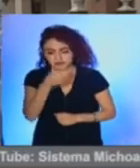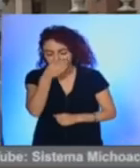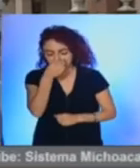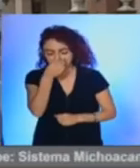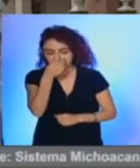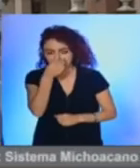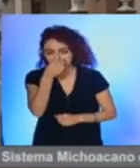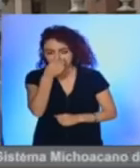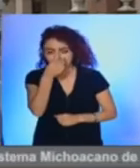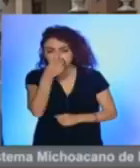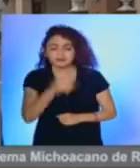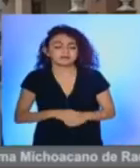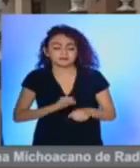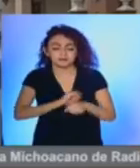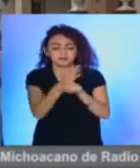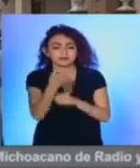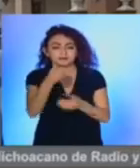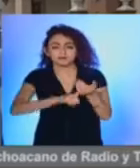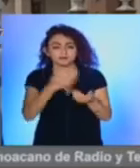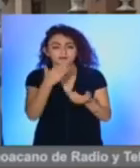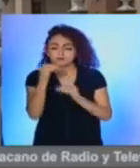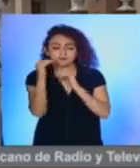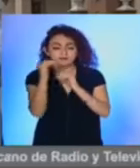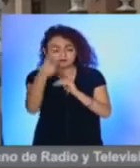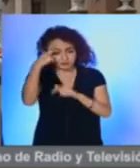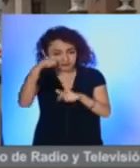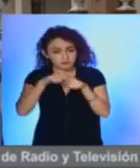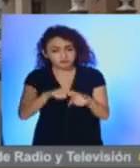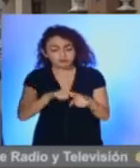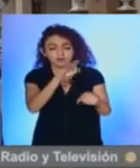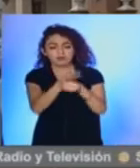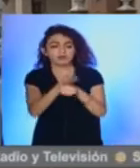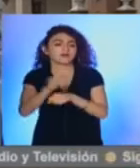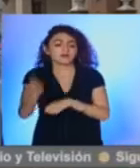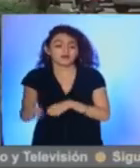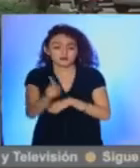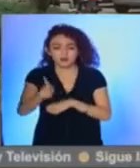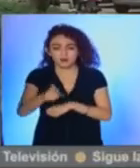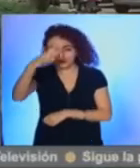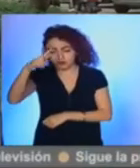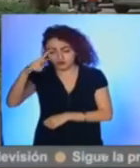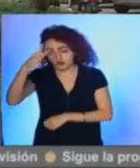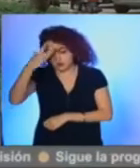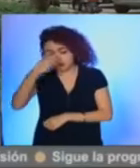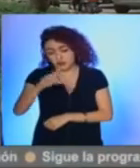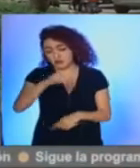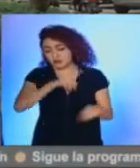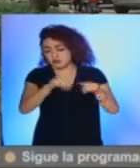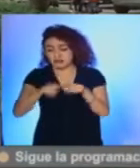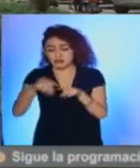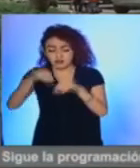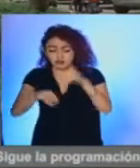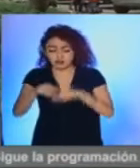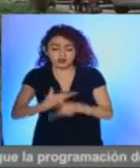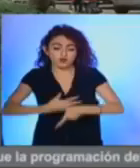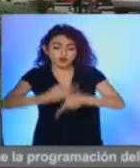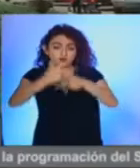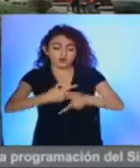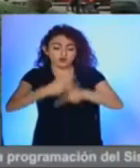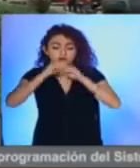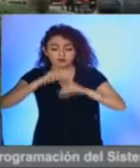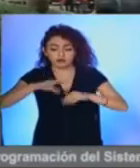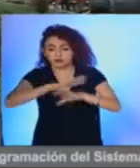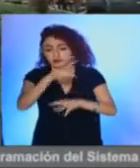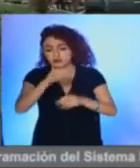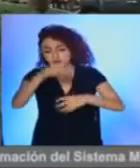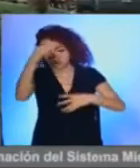Enfatizó que la pandemia no será una limitante para continuar fortaleciendo los pueblos mágicos ya que a través de las plataformas digitales se dará a